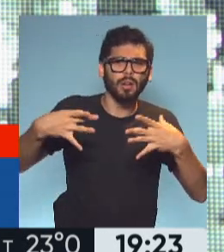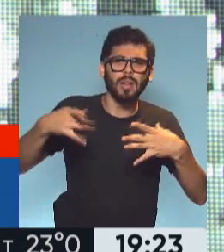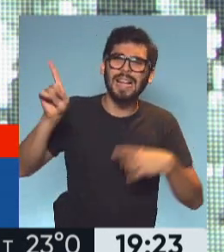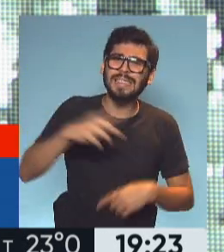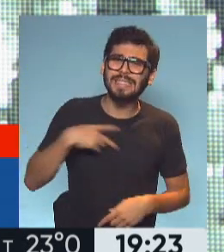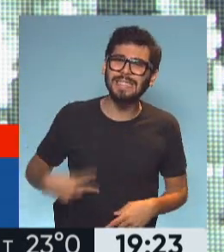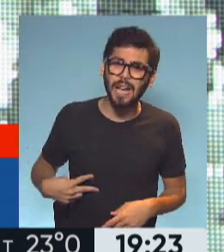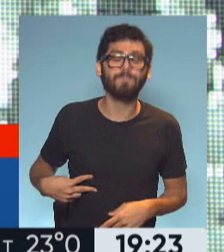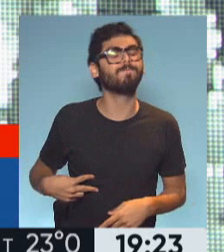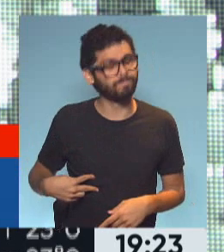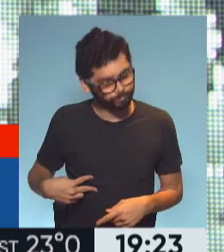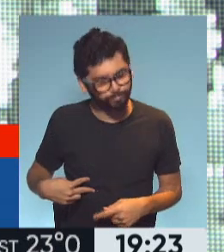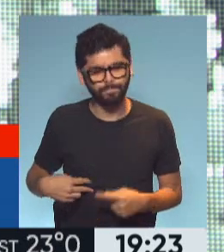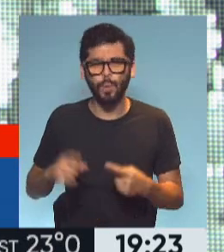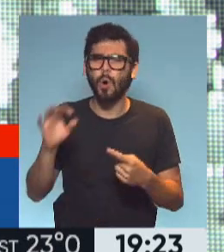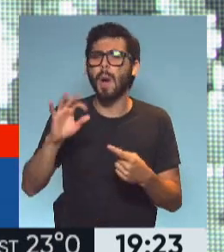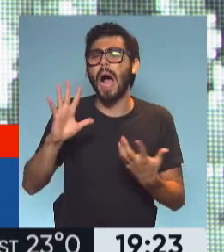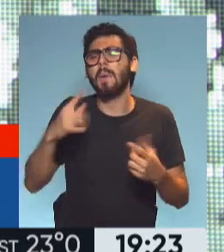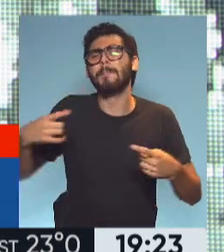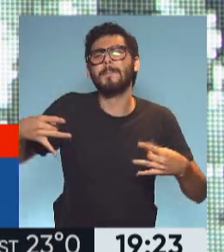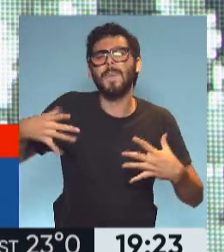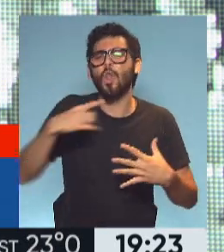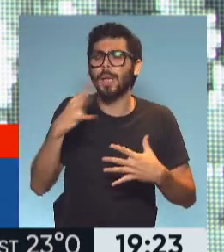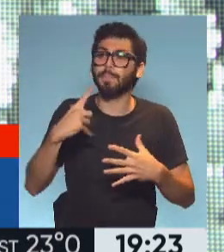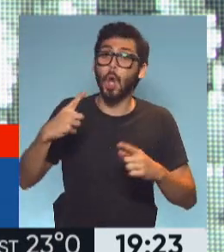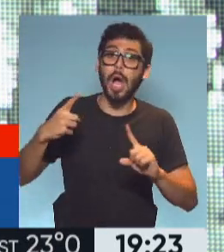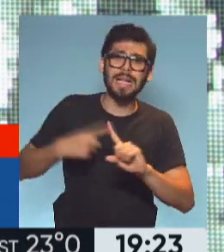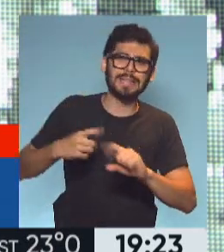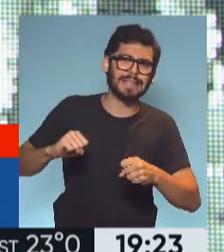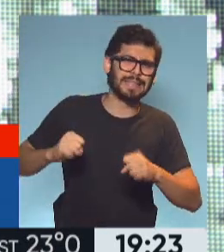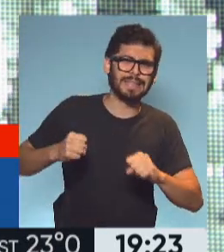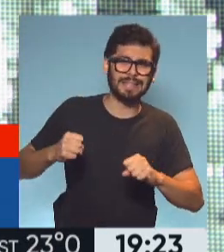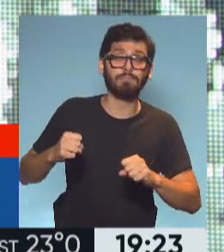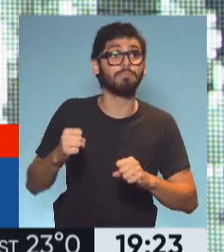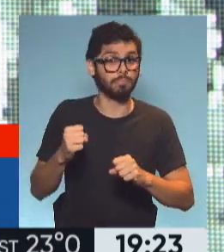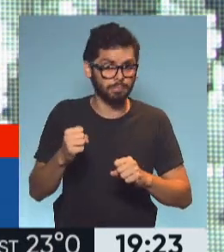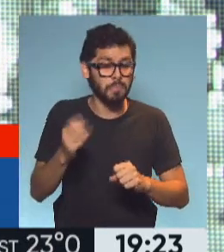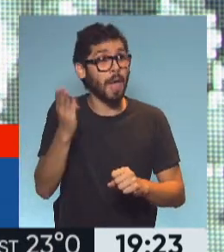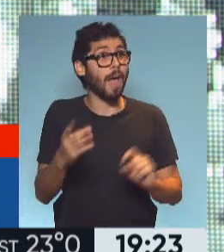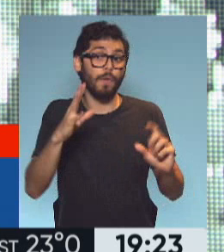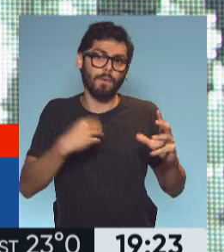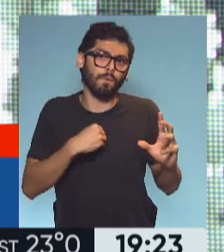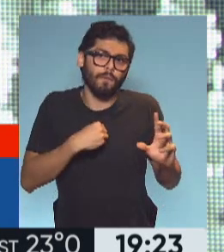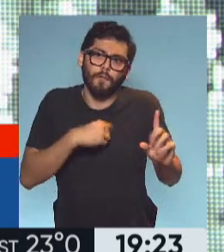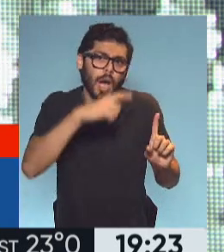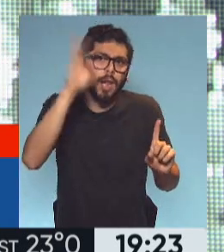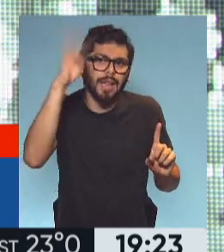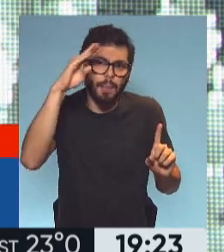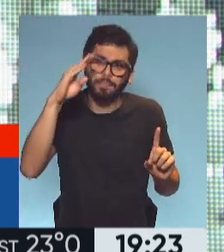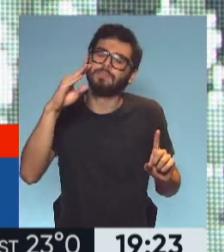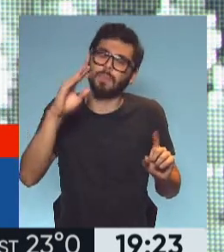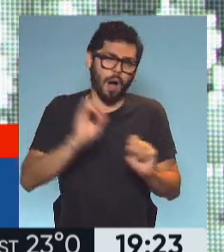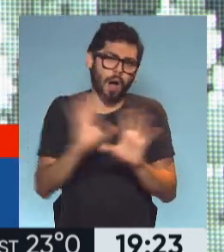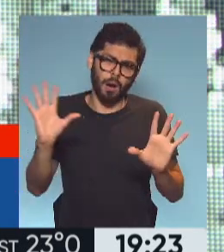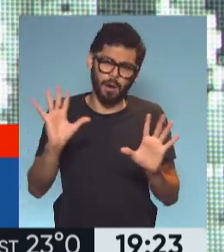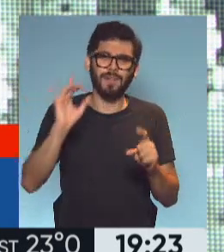que generó un camino de tanta tensión justamente con China. Fanático de Donald Trump. Eso era como una posición bien clara, con un